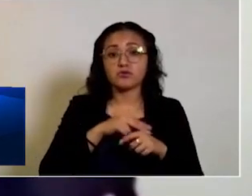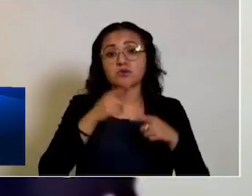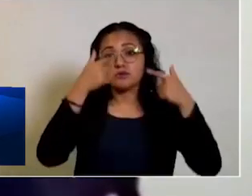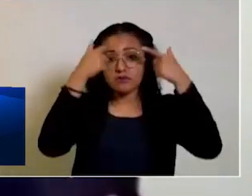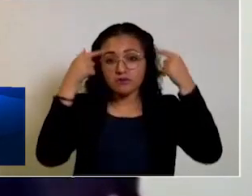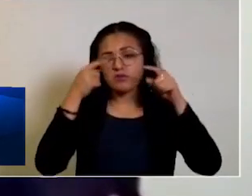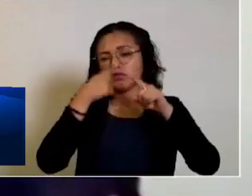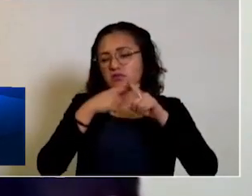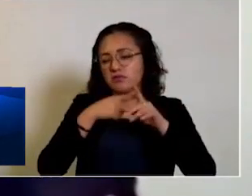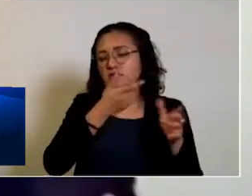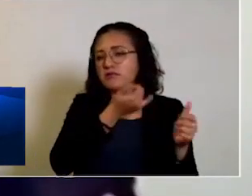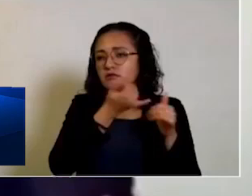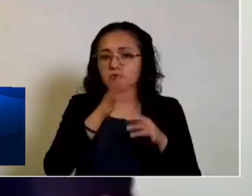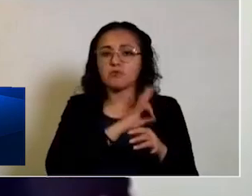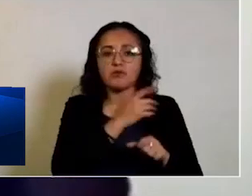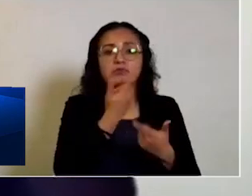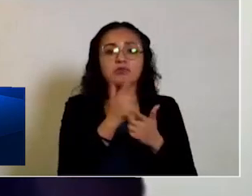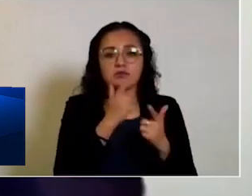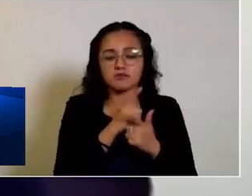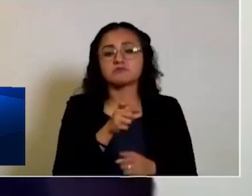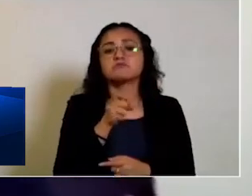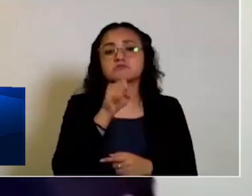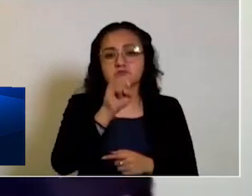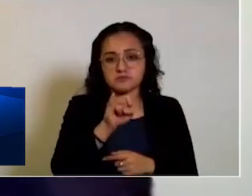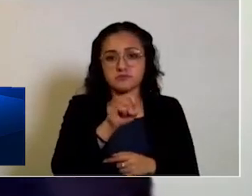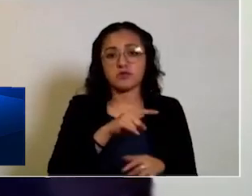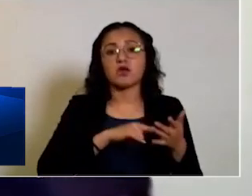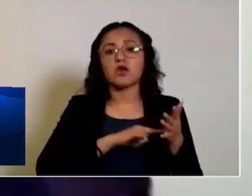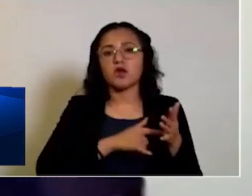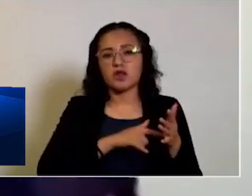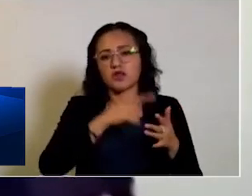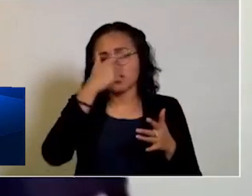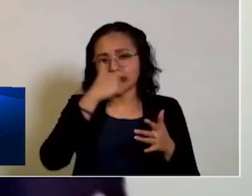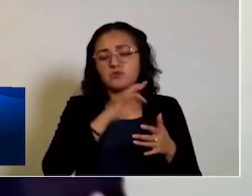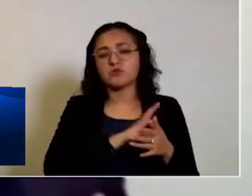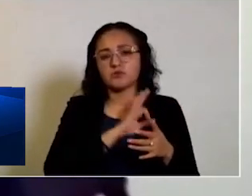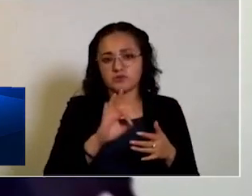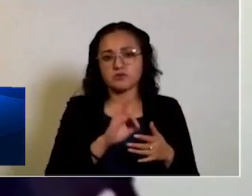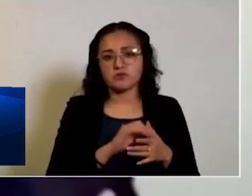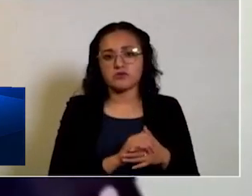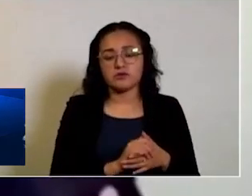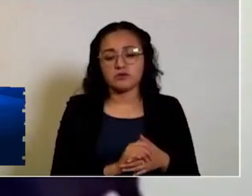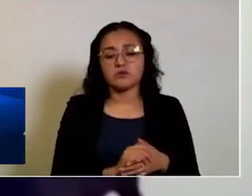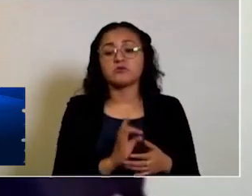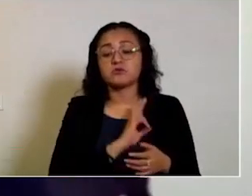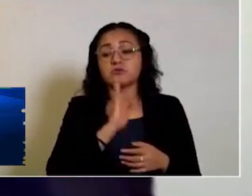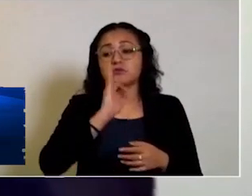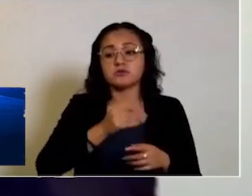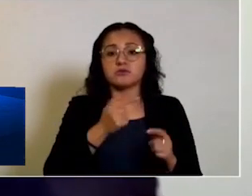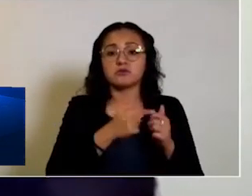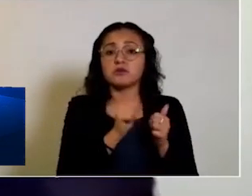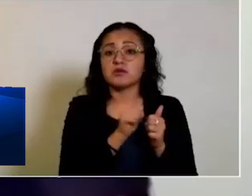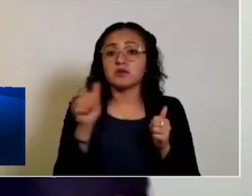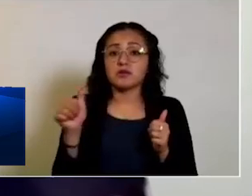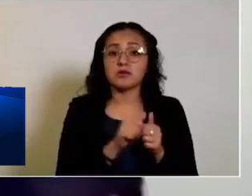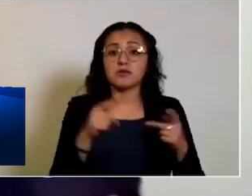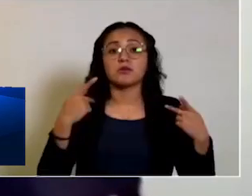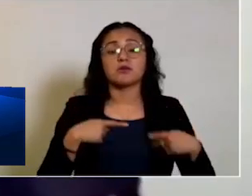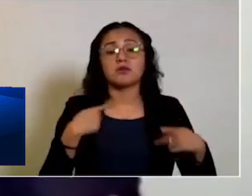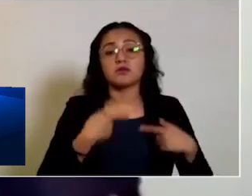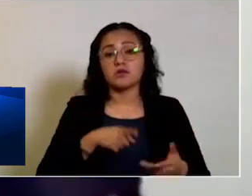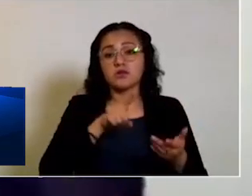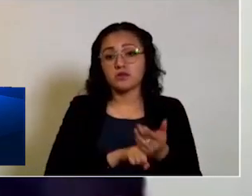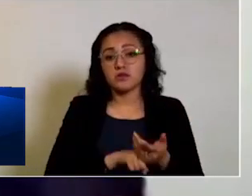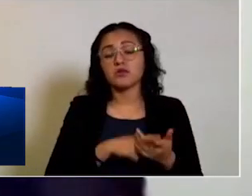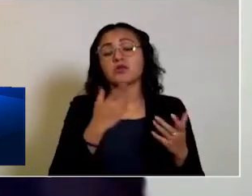hospitalaria en transporte mercantil y ejecutivo en el horario de restricción. Queda autorizado el traslado del personal en el transporte